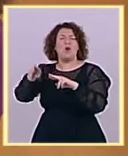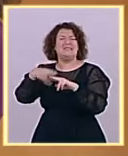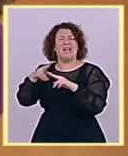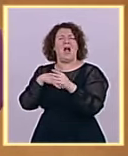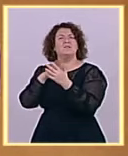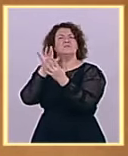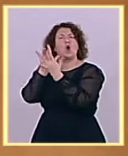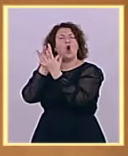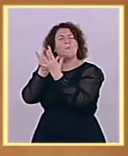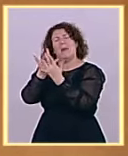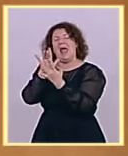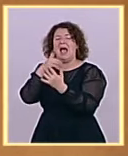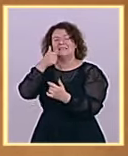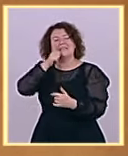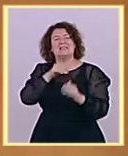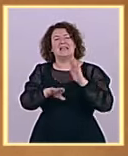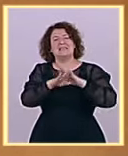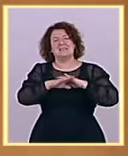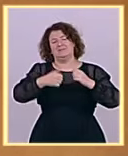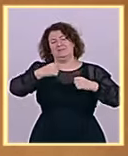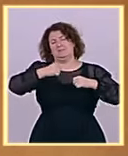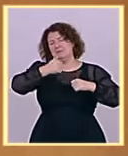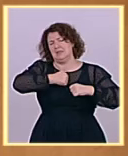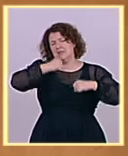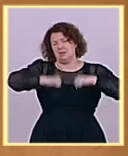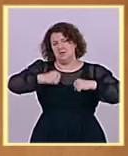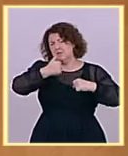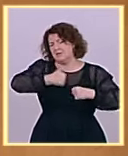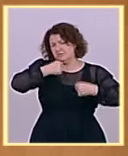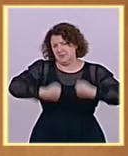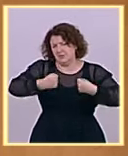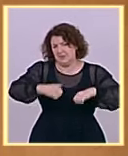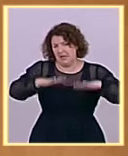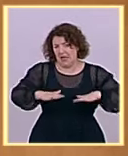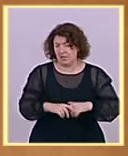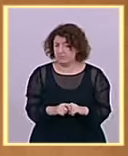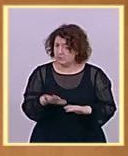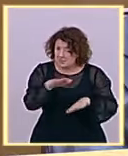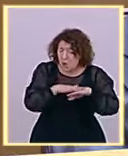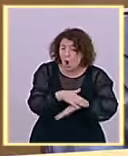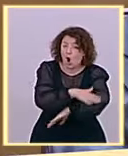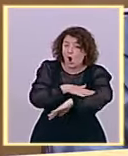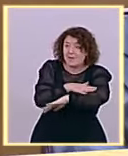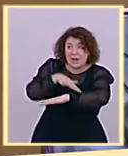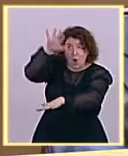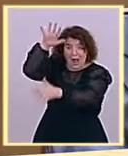política del Gobierno con Cataluña lo que procura es fortalecer al Estado,